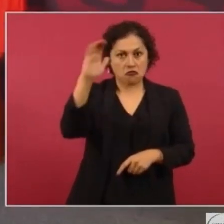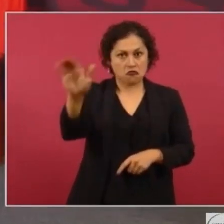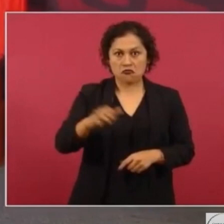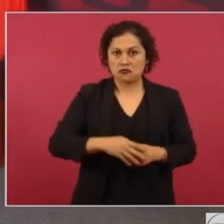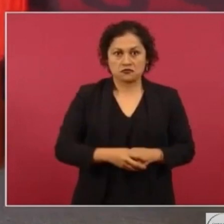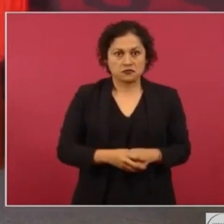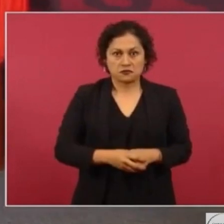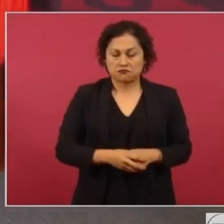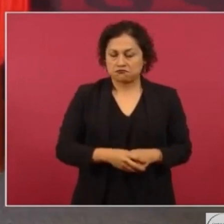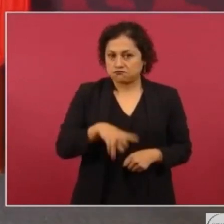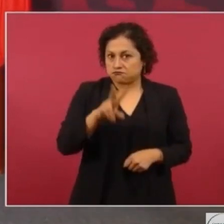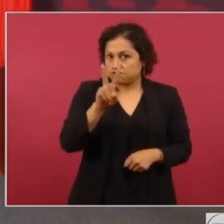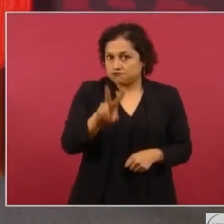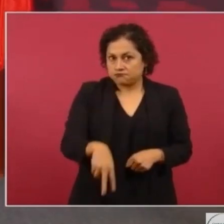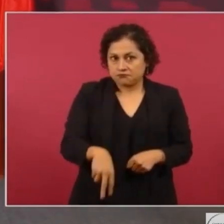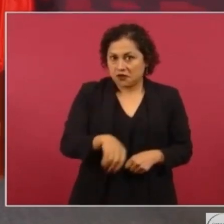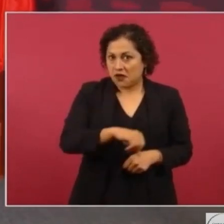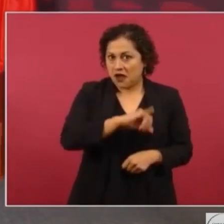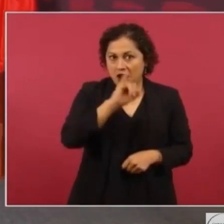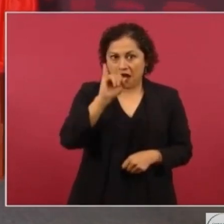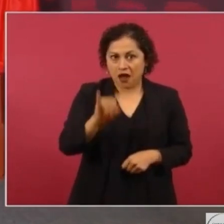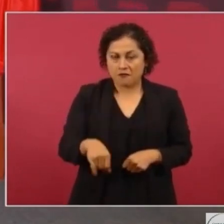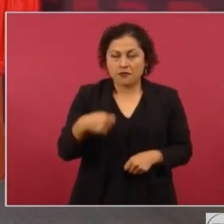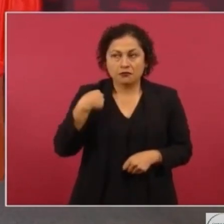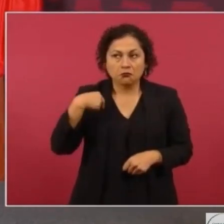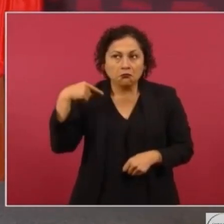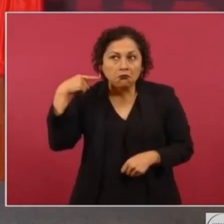O nunca supe de ella.